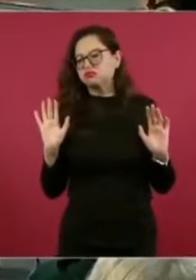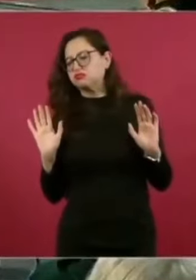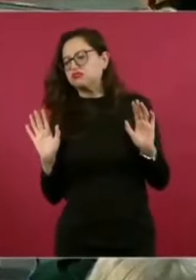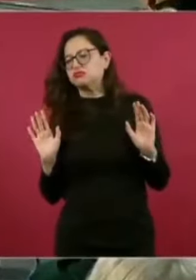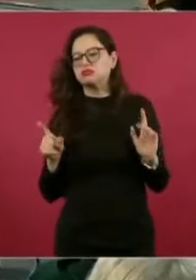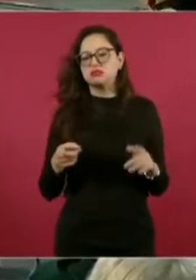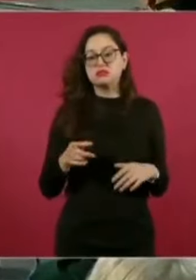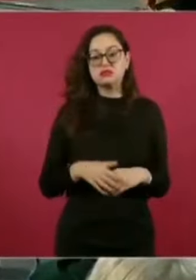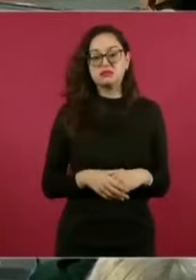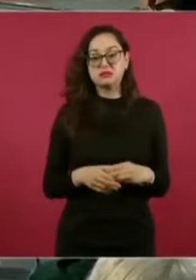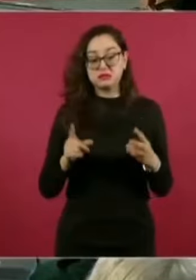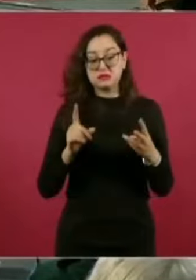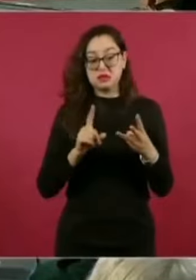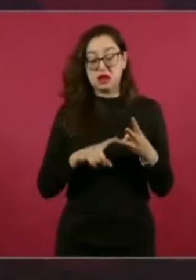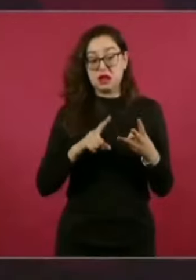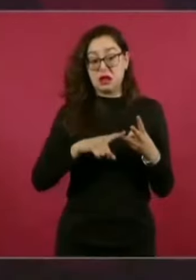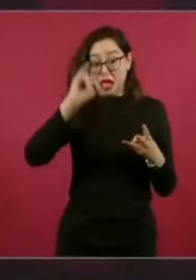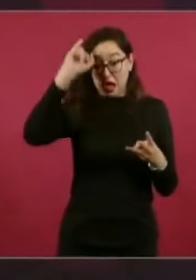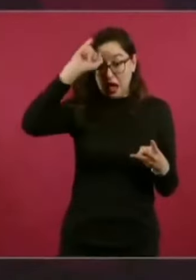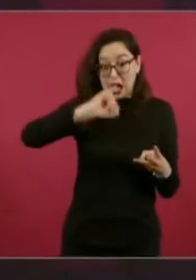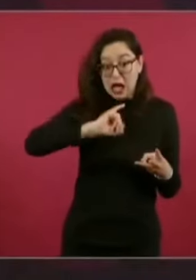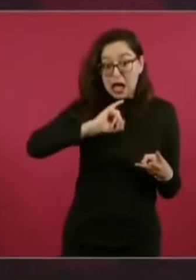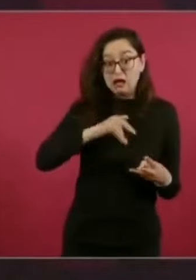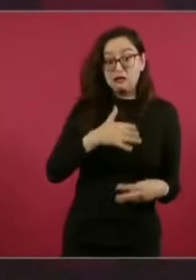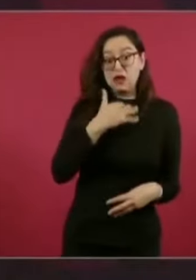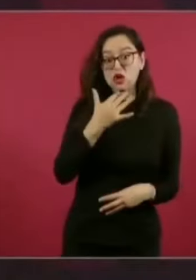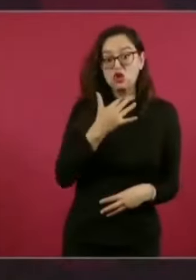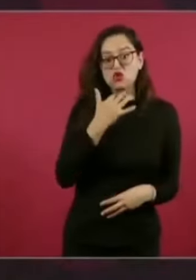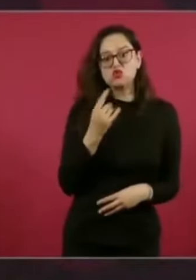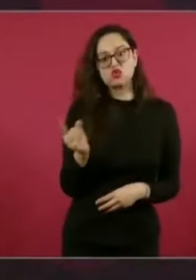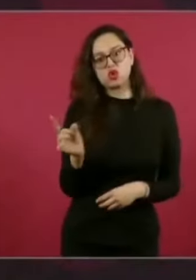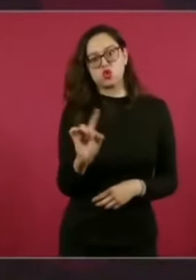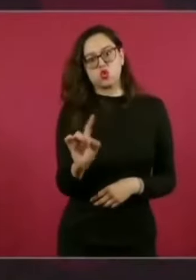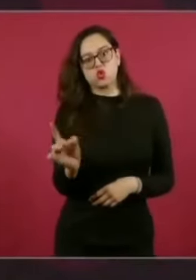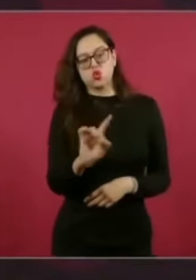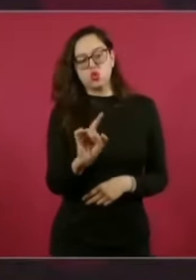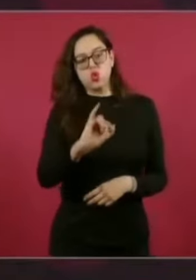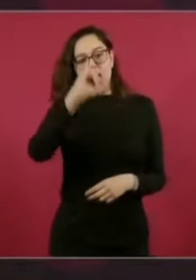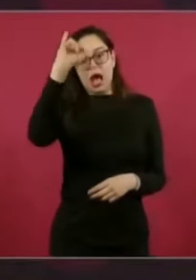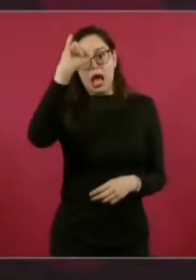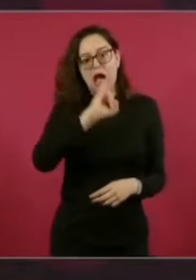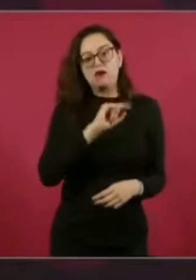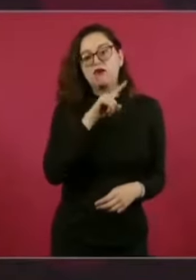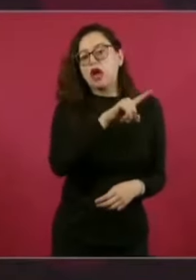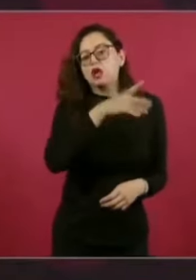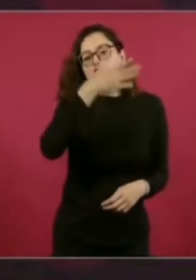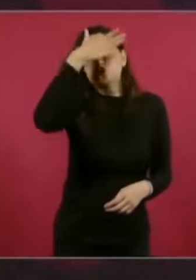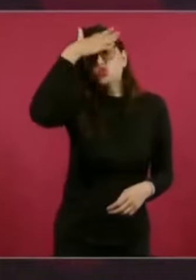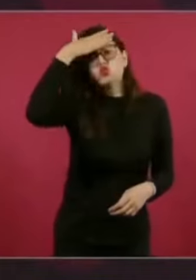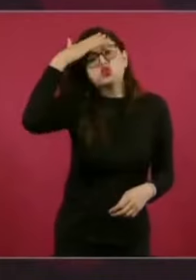El jefe no, no engañan, no le dicen la verdad,